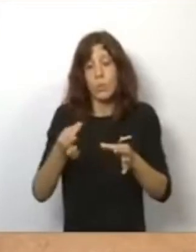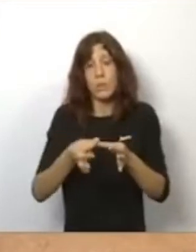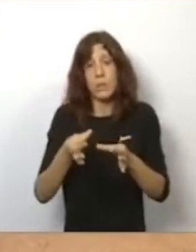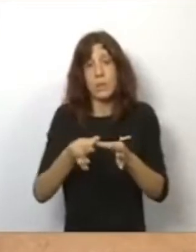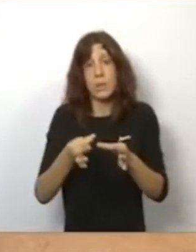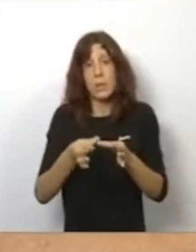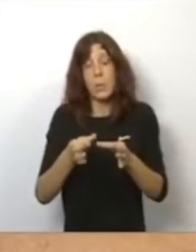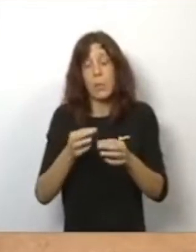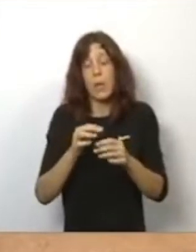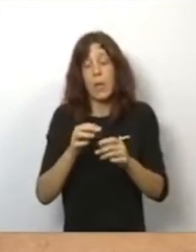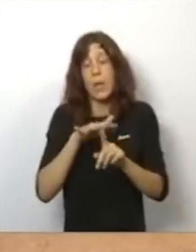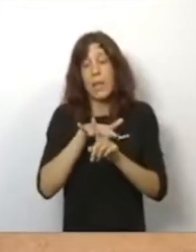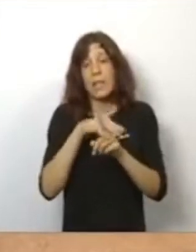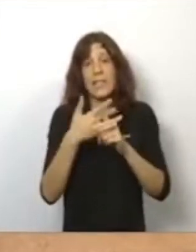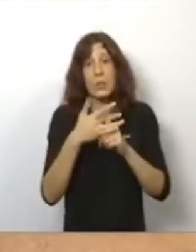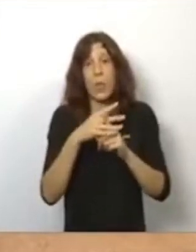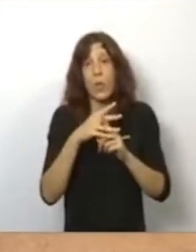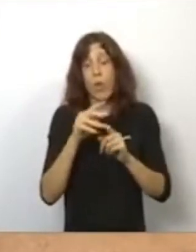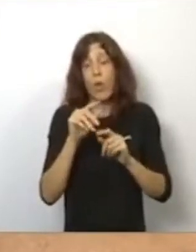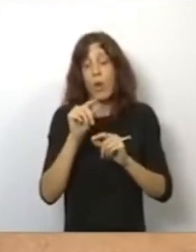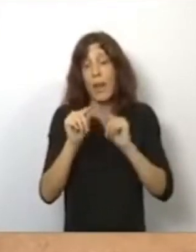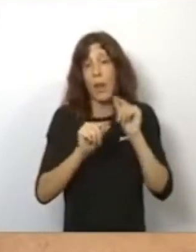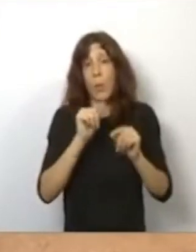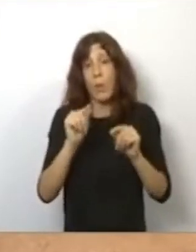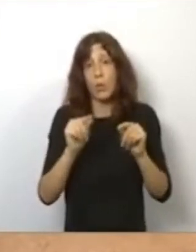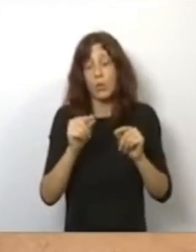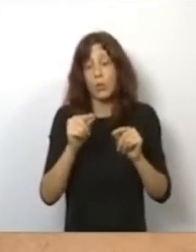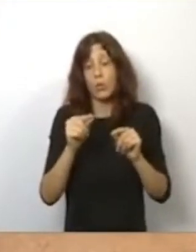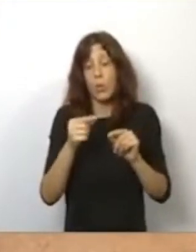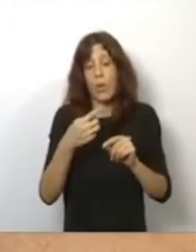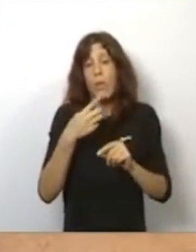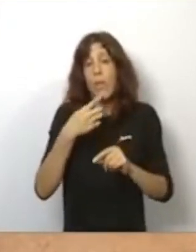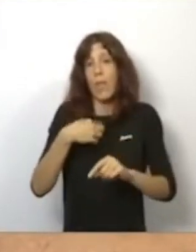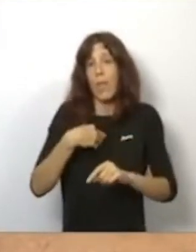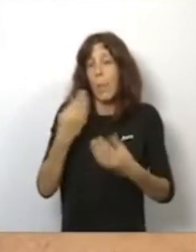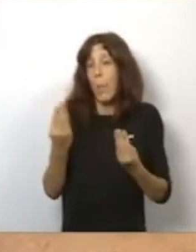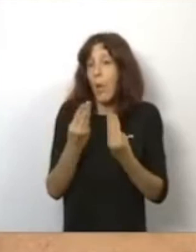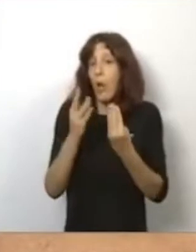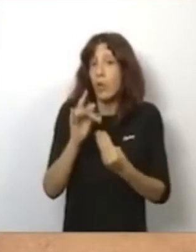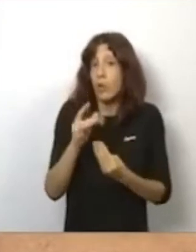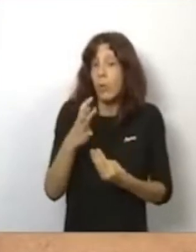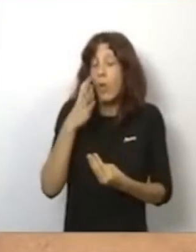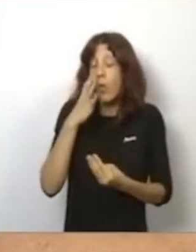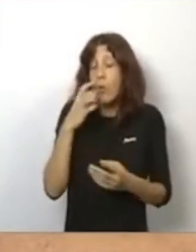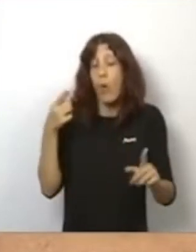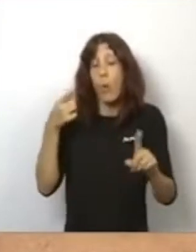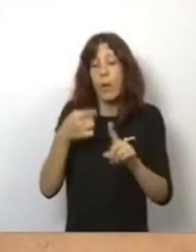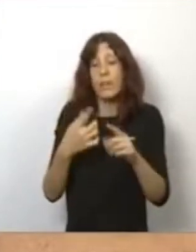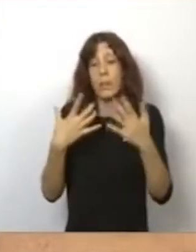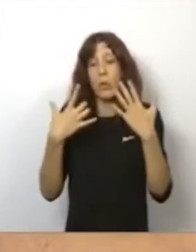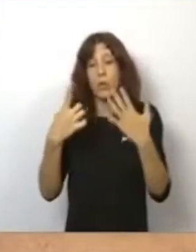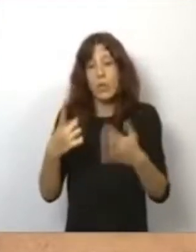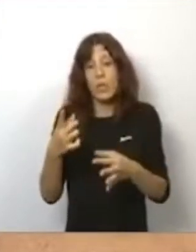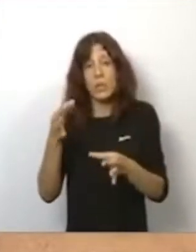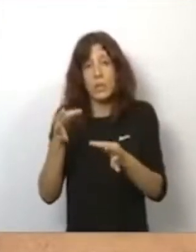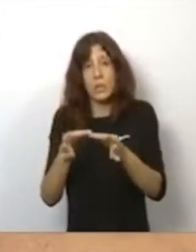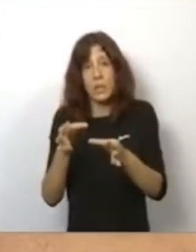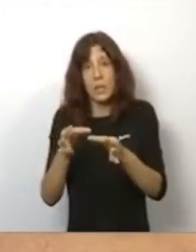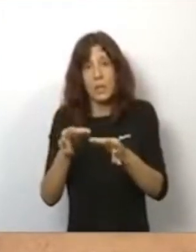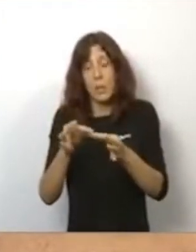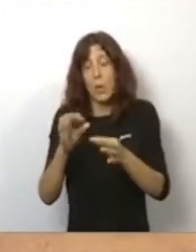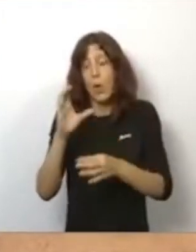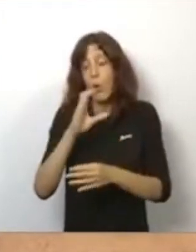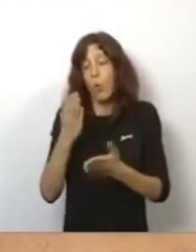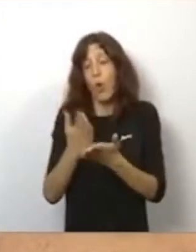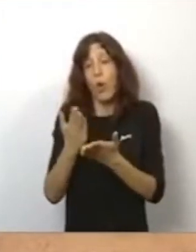epidemiológica todo indica que estará mejor. Pero nuestro gran objetivo es, 6 de septiembre, inicio del curso